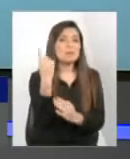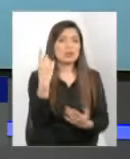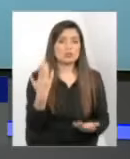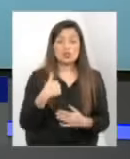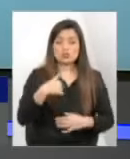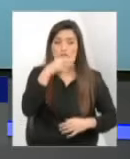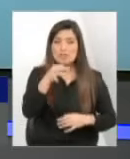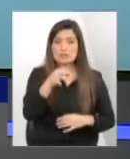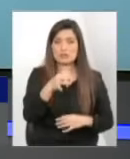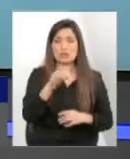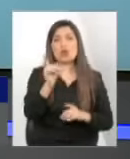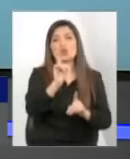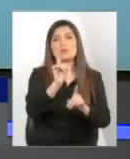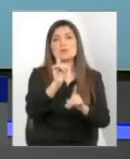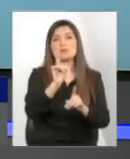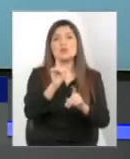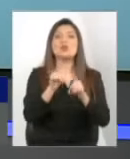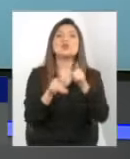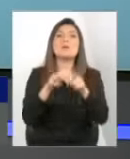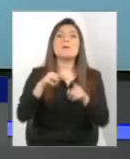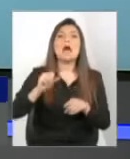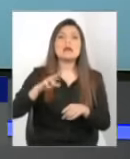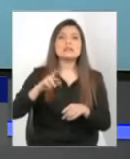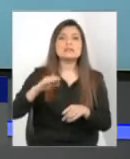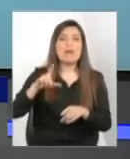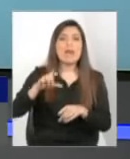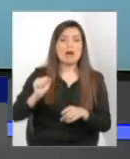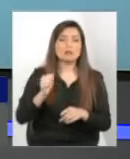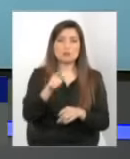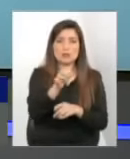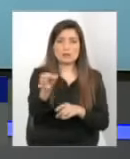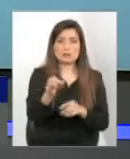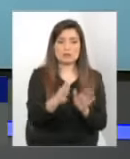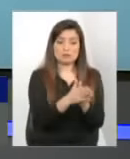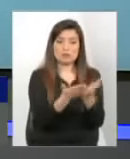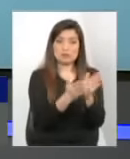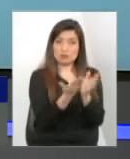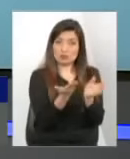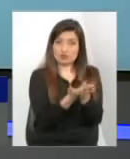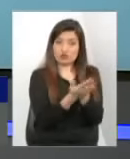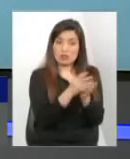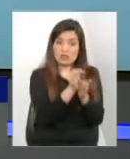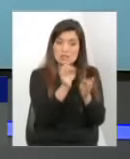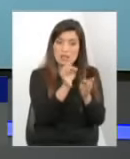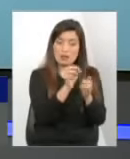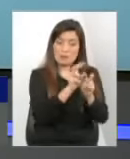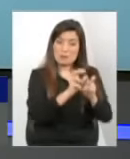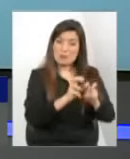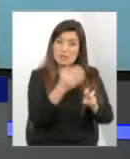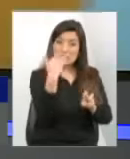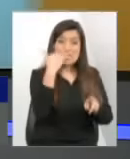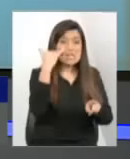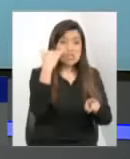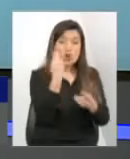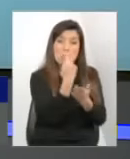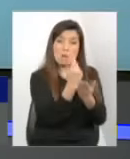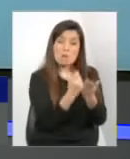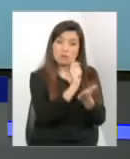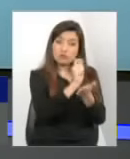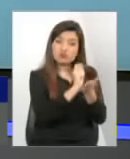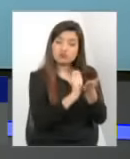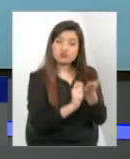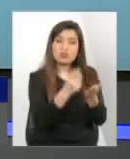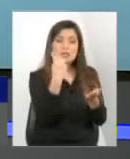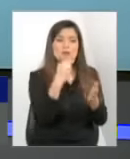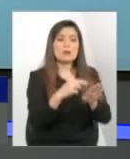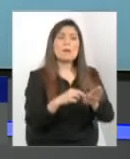diagnóstico. No, te voy dar tú Marcela. La P de protección en los expedientes de los niños. ¿Qué es que significa? ¿Qué significa